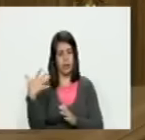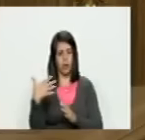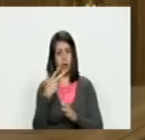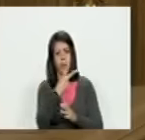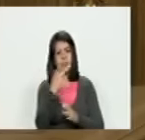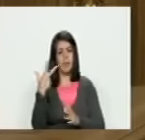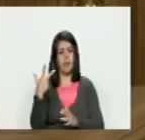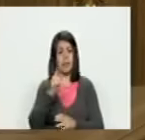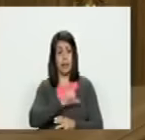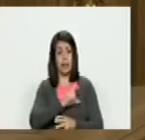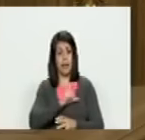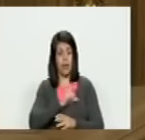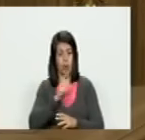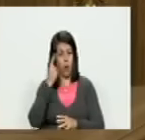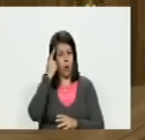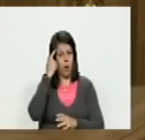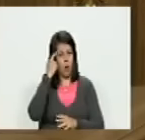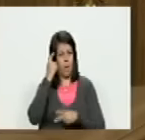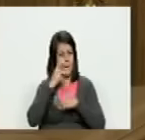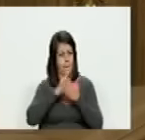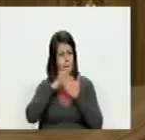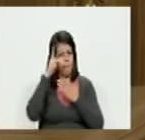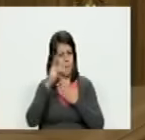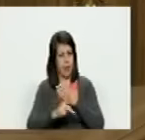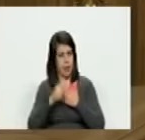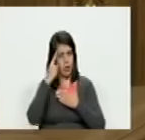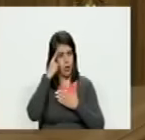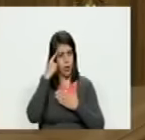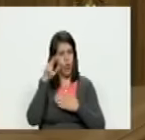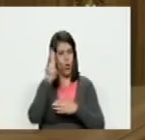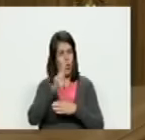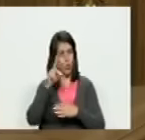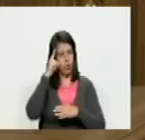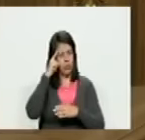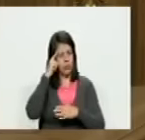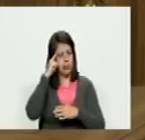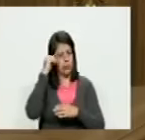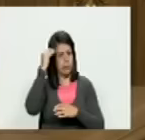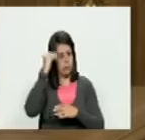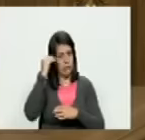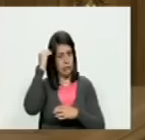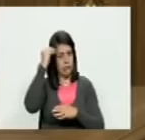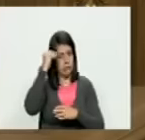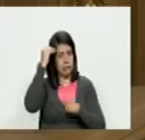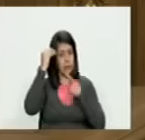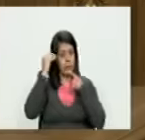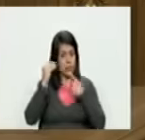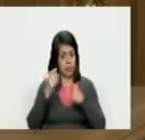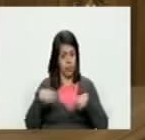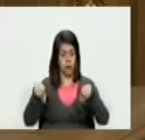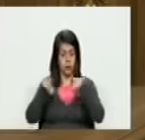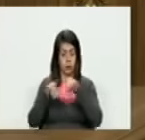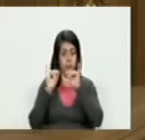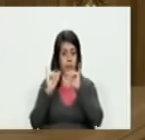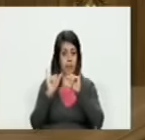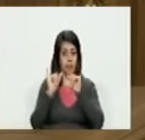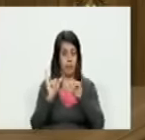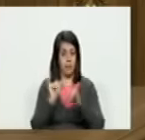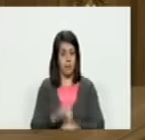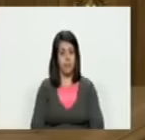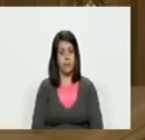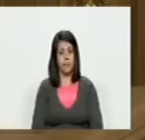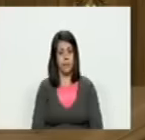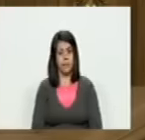uno de los relatos que ellos construyen acá para usarlo como motivante es que ellos dicen está ocurriendo lo mismo que